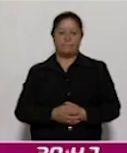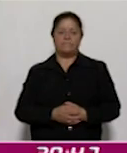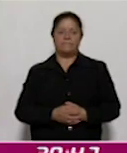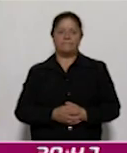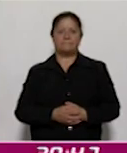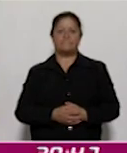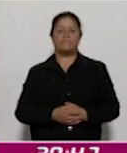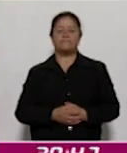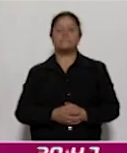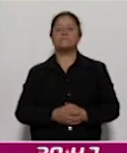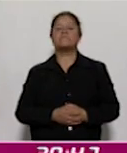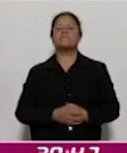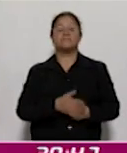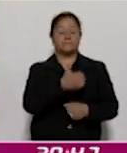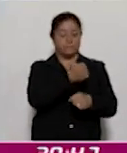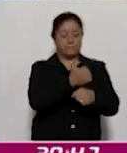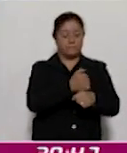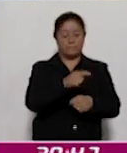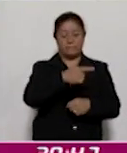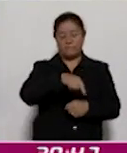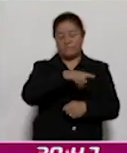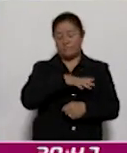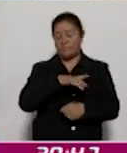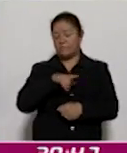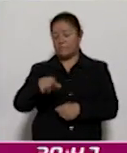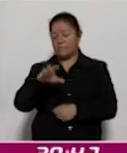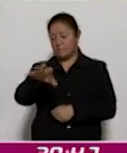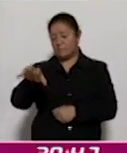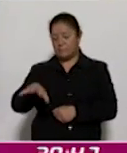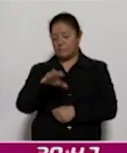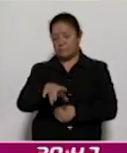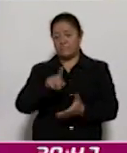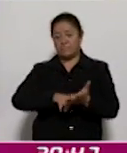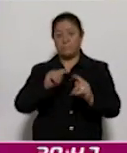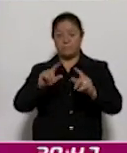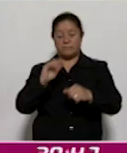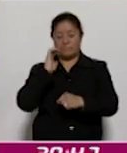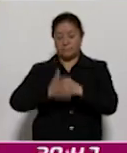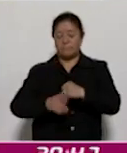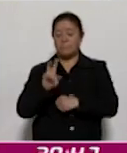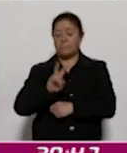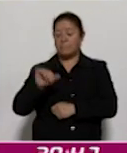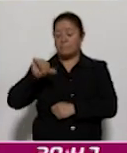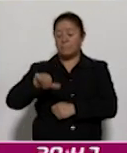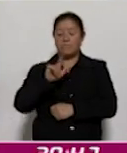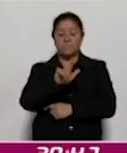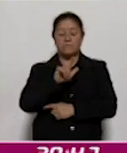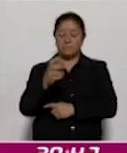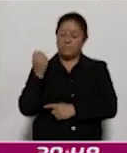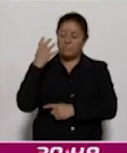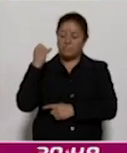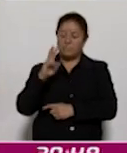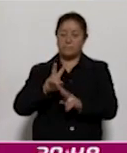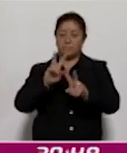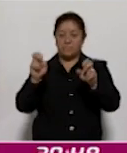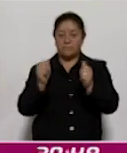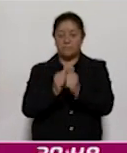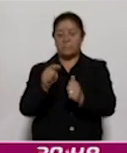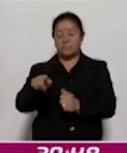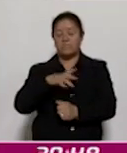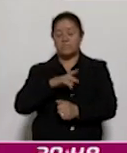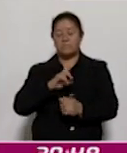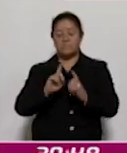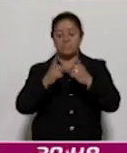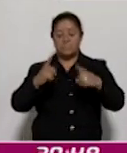La sexta edición de la Red Nacional Metropolitana que se realizó en Tlaxcala concluyó este viernes con 17 conferencias que abordaron temas como el desarrollo urbano